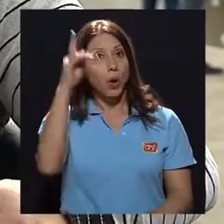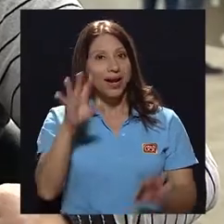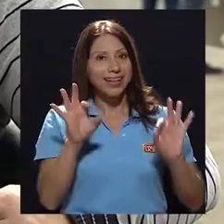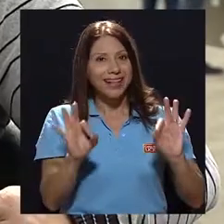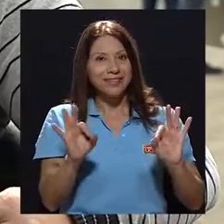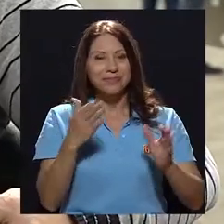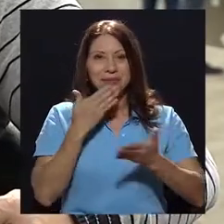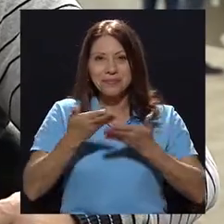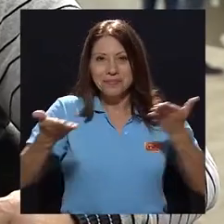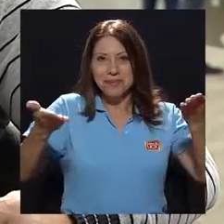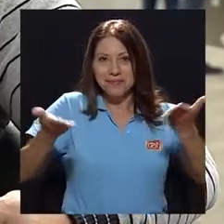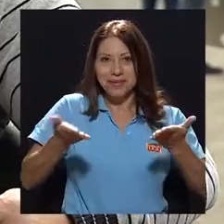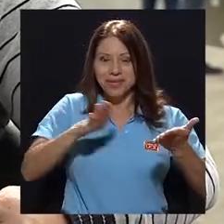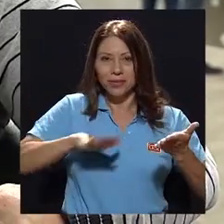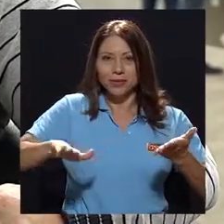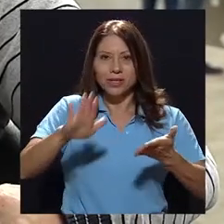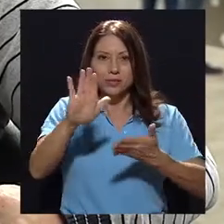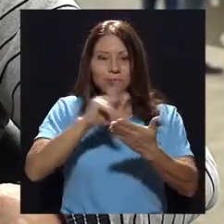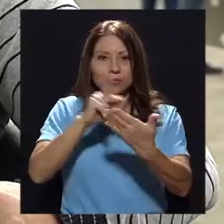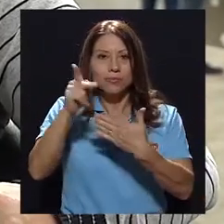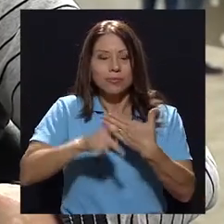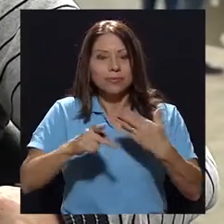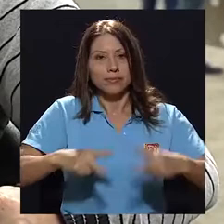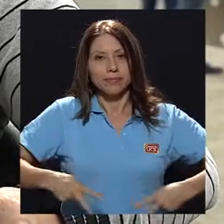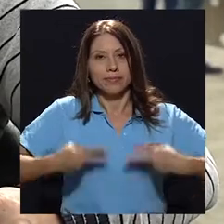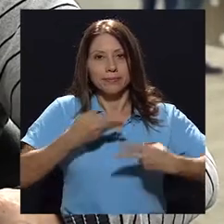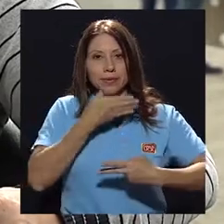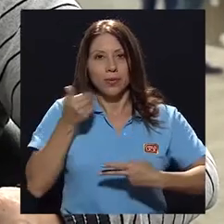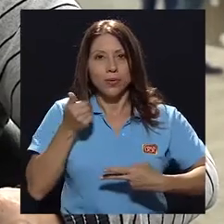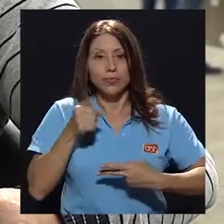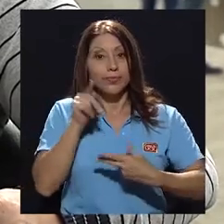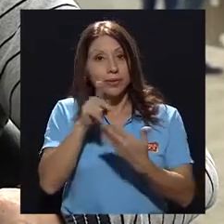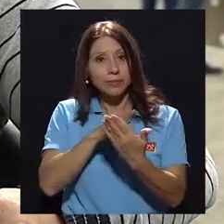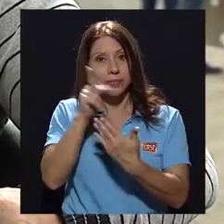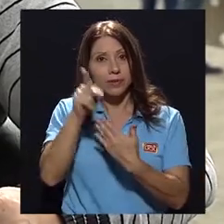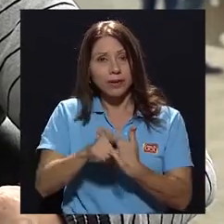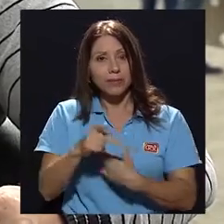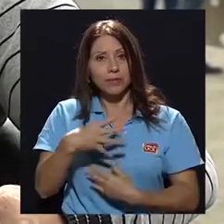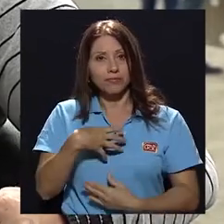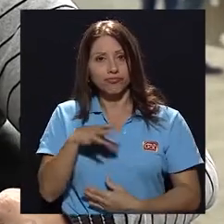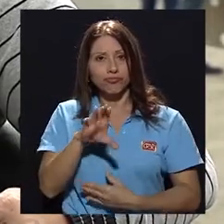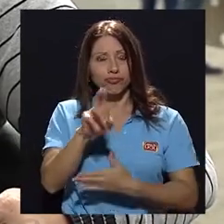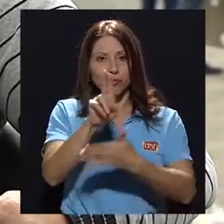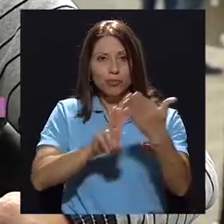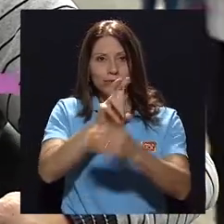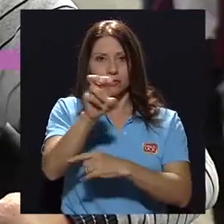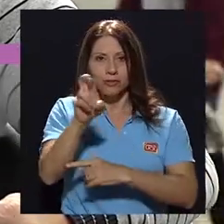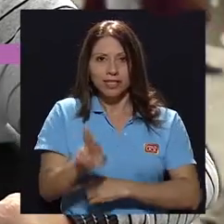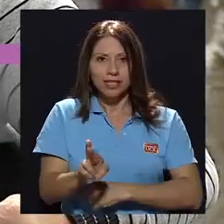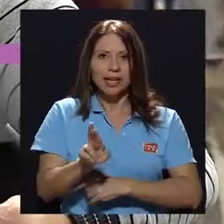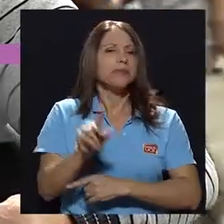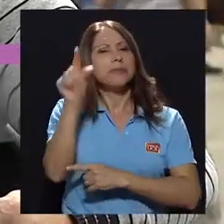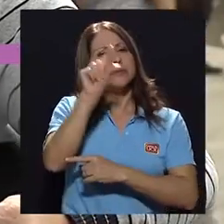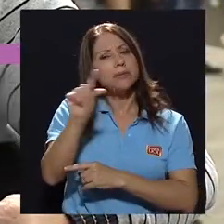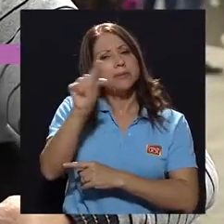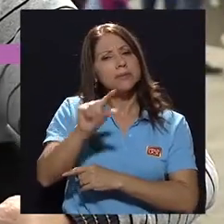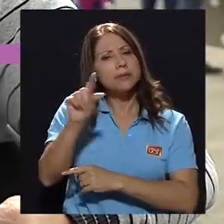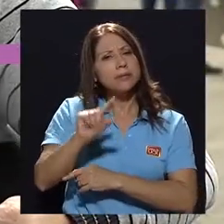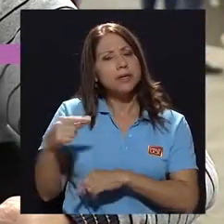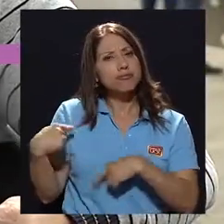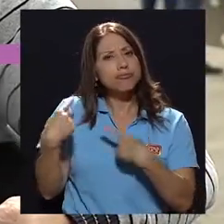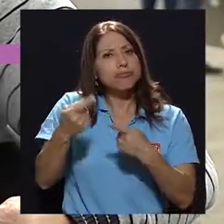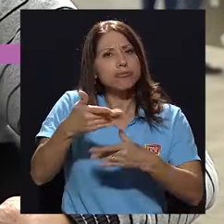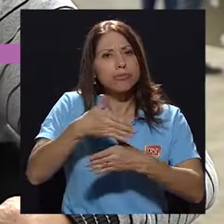Hola, tal? bienvenidas y bienvenidos a su programa Vivir Mejor, la telerevista de la Universidad de Costa Rica en donde semana a semana